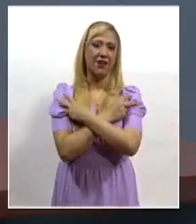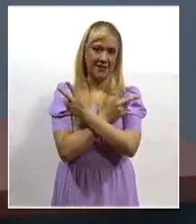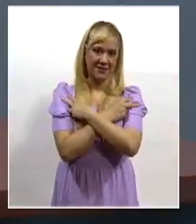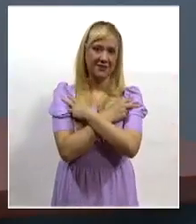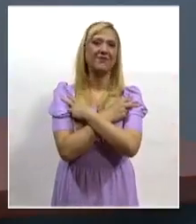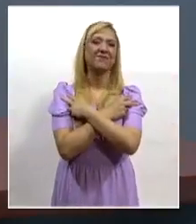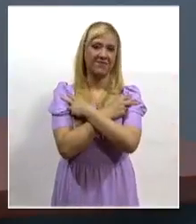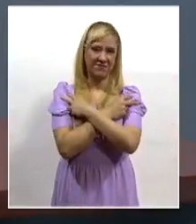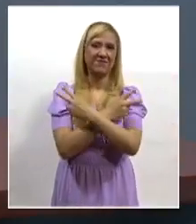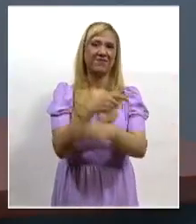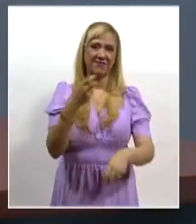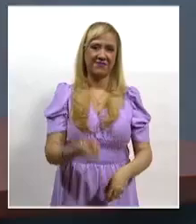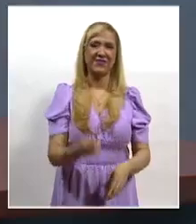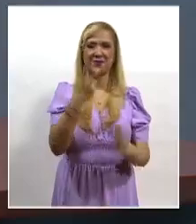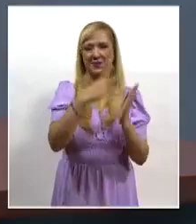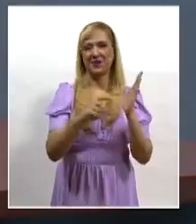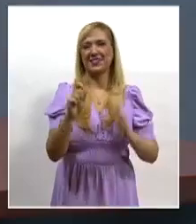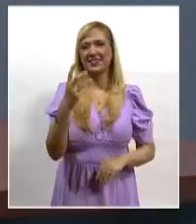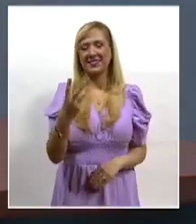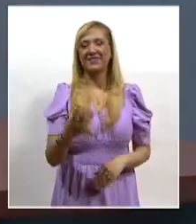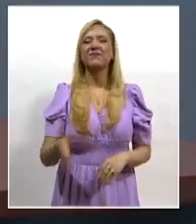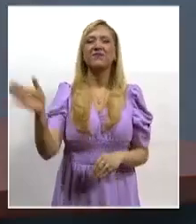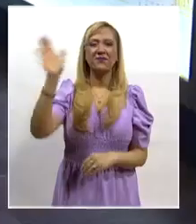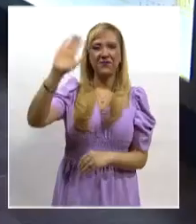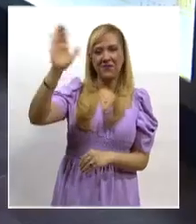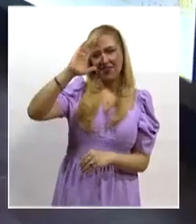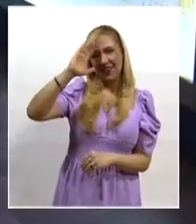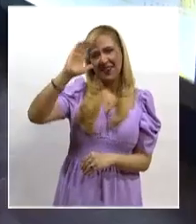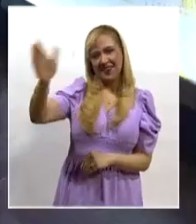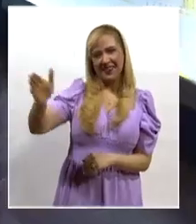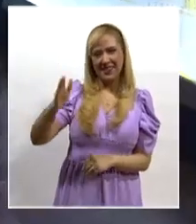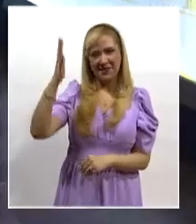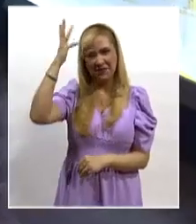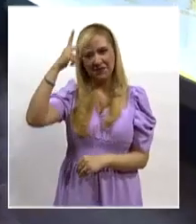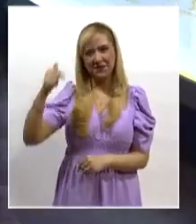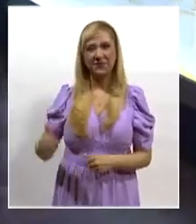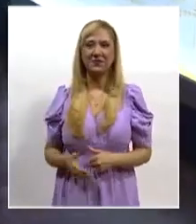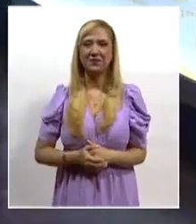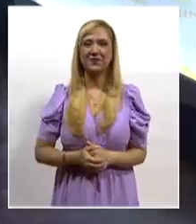judicial 2023. Muy buenas tardes, Mario. Adelante con tu reporte.